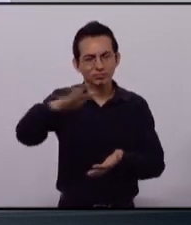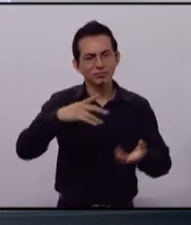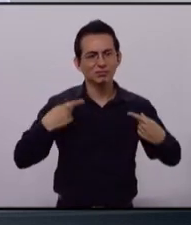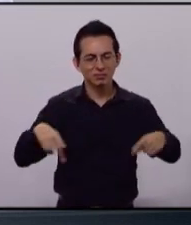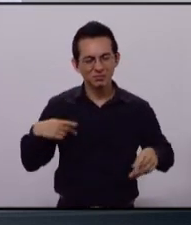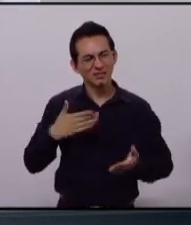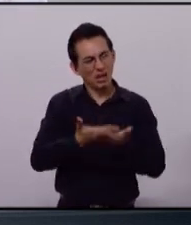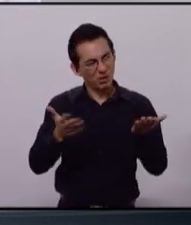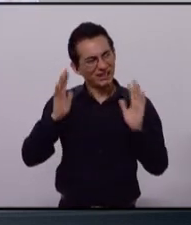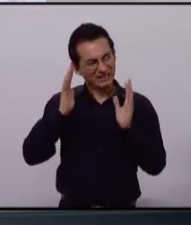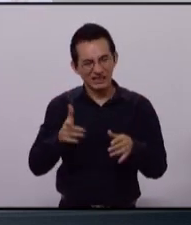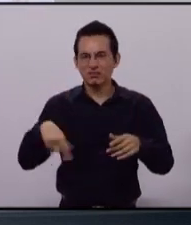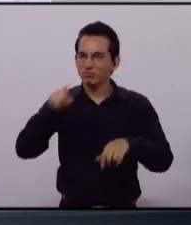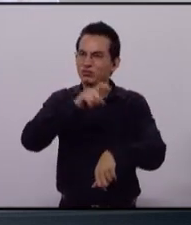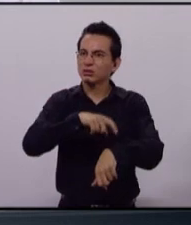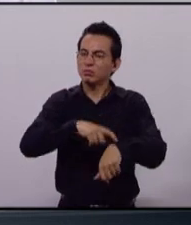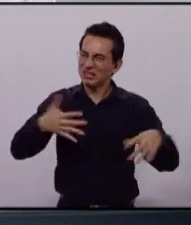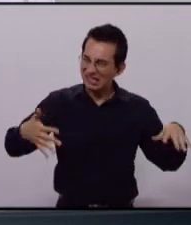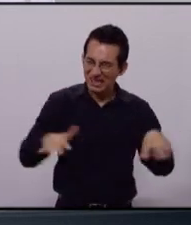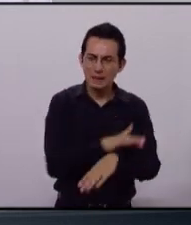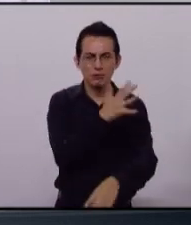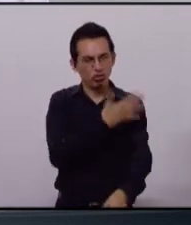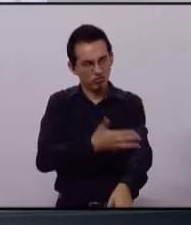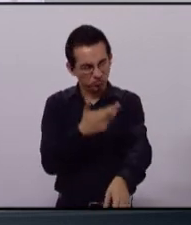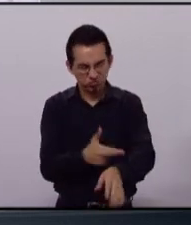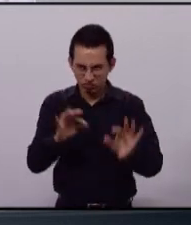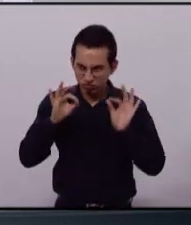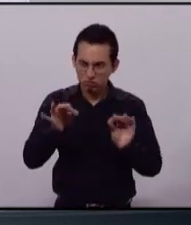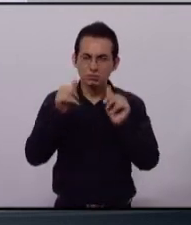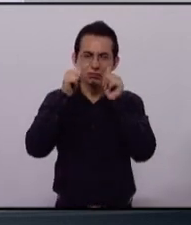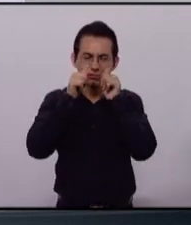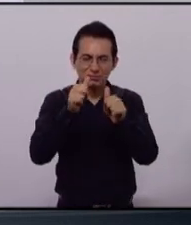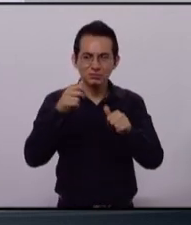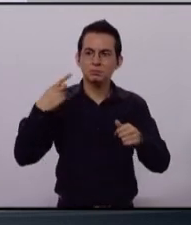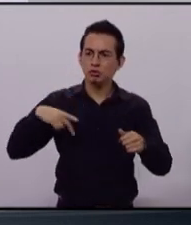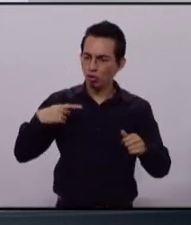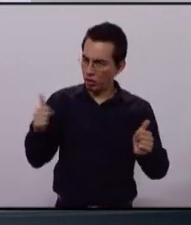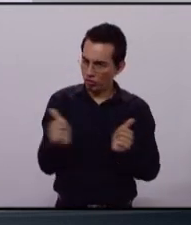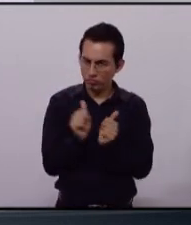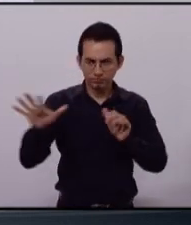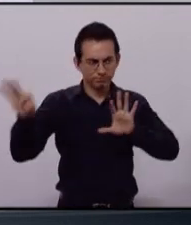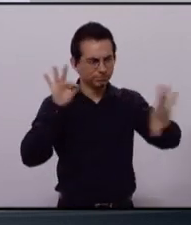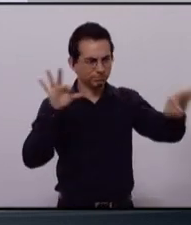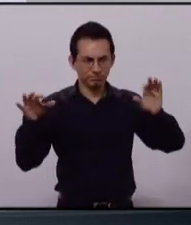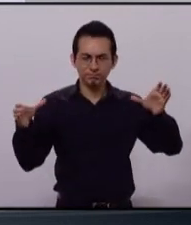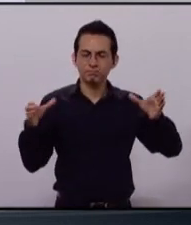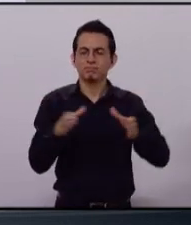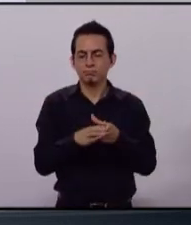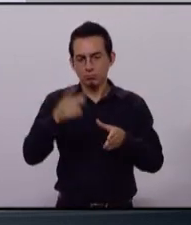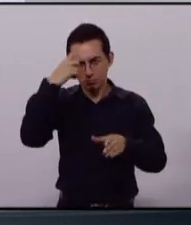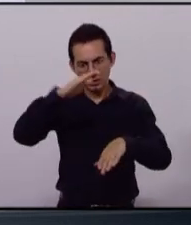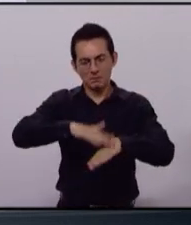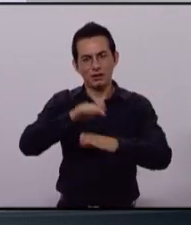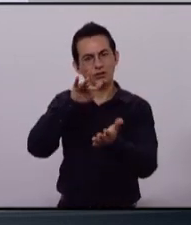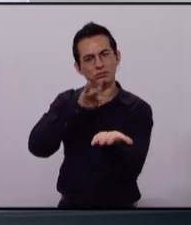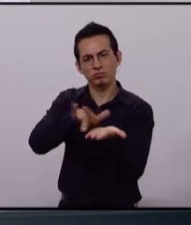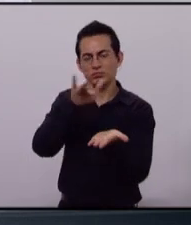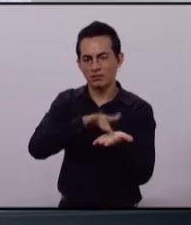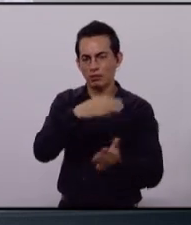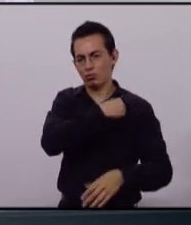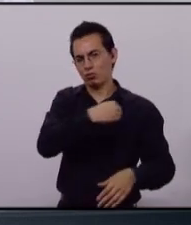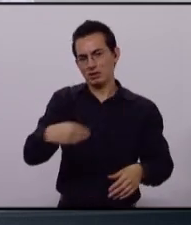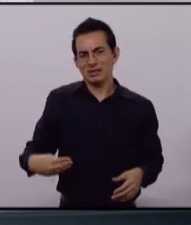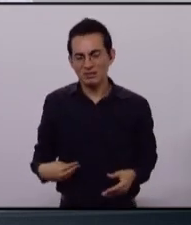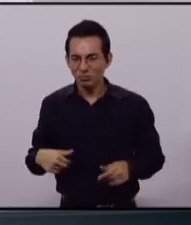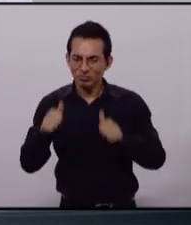honesto, trabajador, que con la participación y la representación del pueblo saque adelante los problemas de nuestro municipio. Un